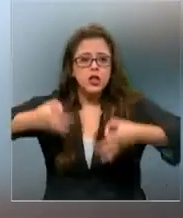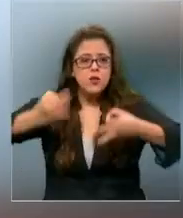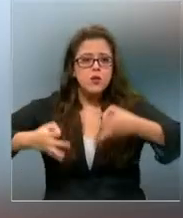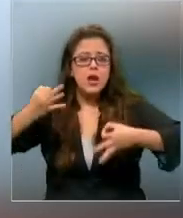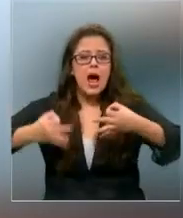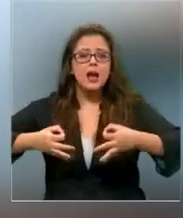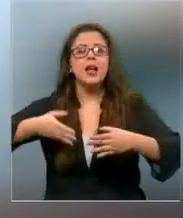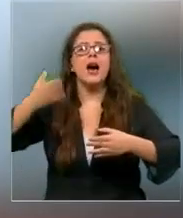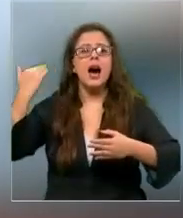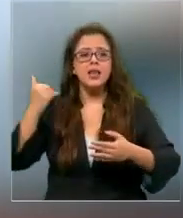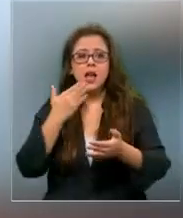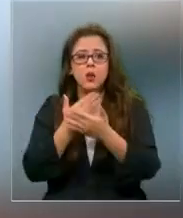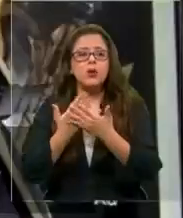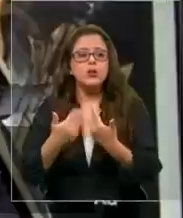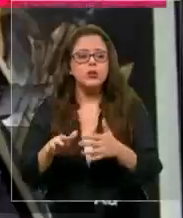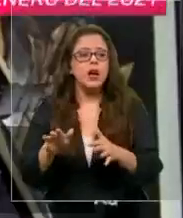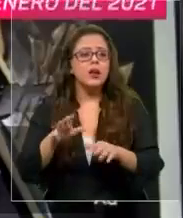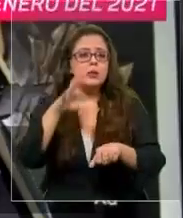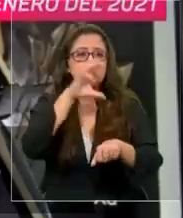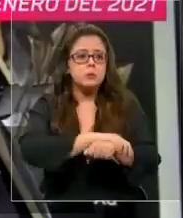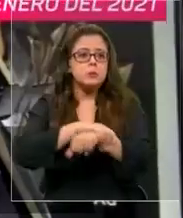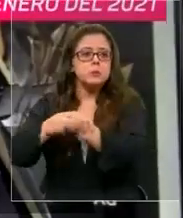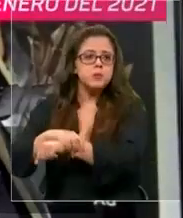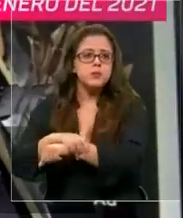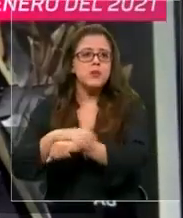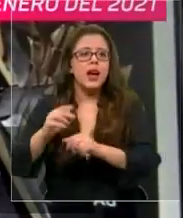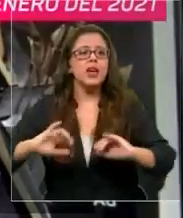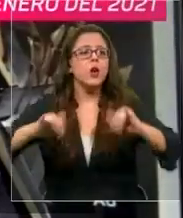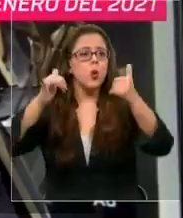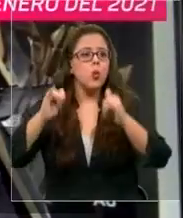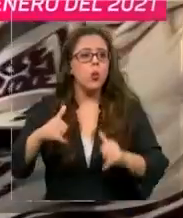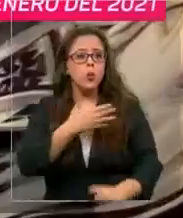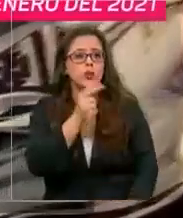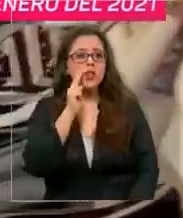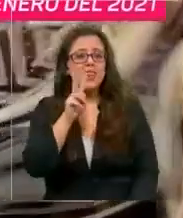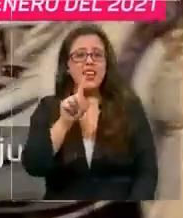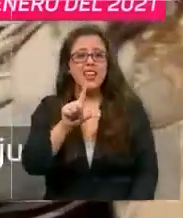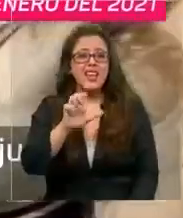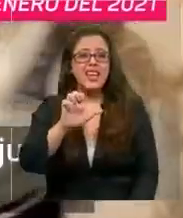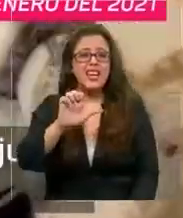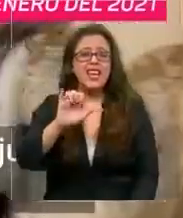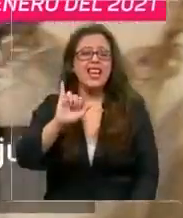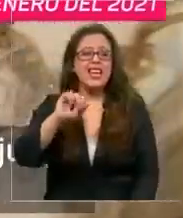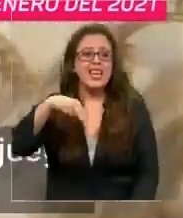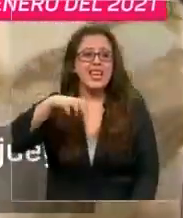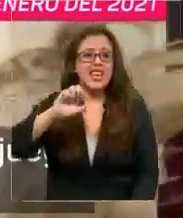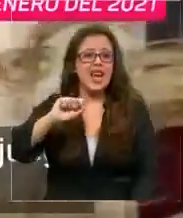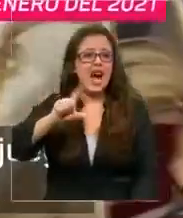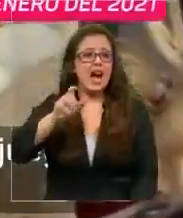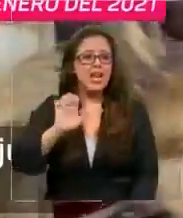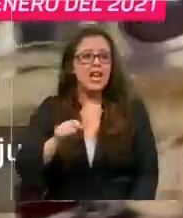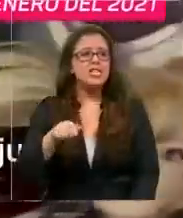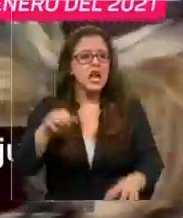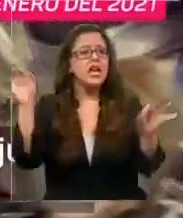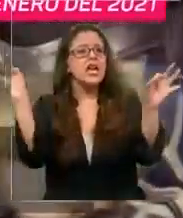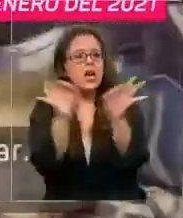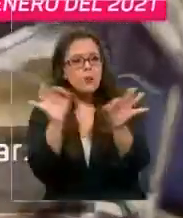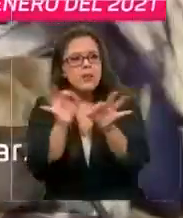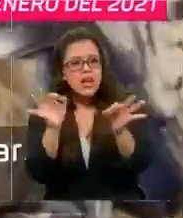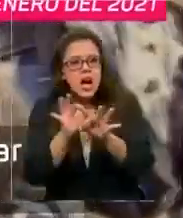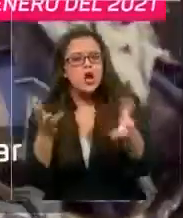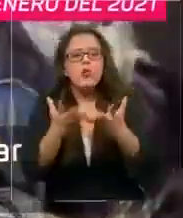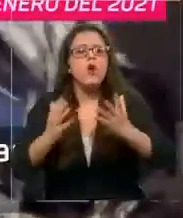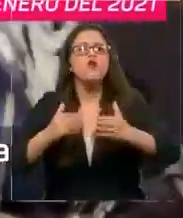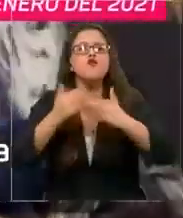cuando todavía era imputado. Juego un juego llamado Lineage, que es importante que yo igual le explique cómo funciona este juego,